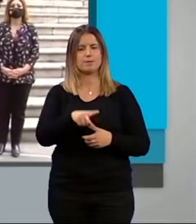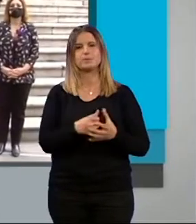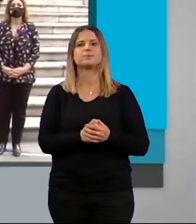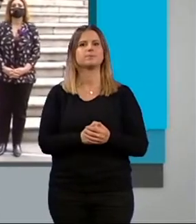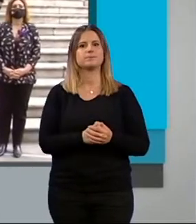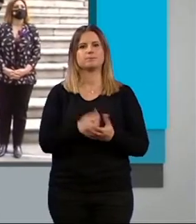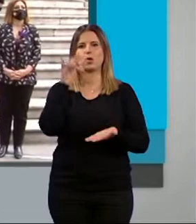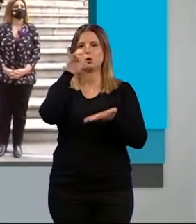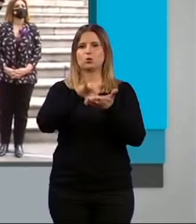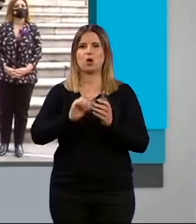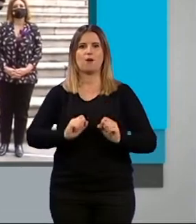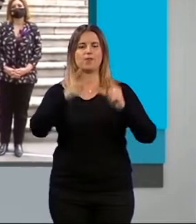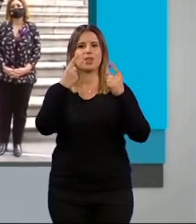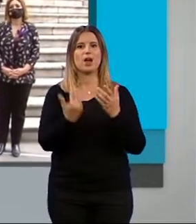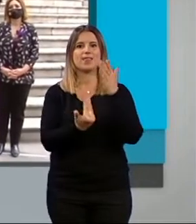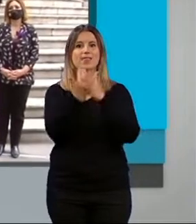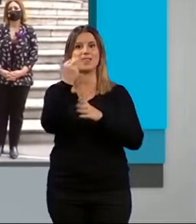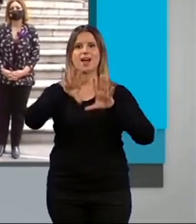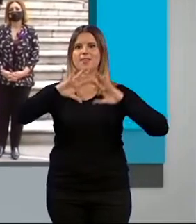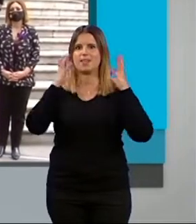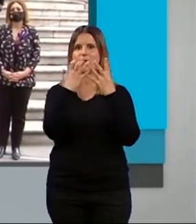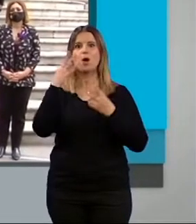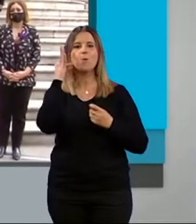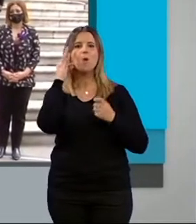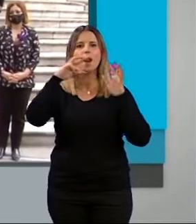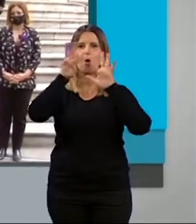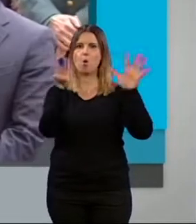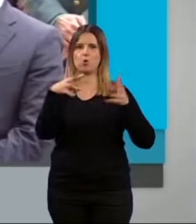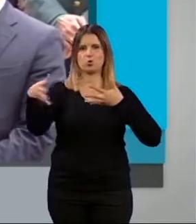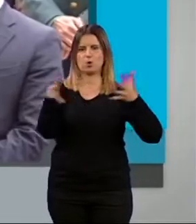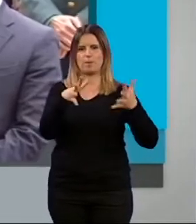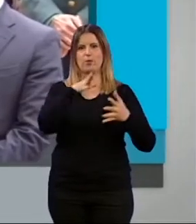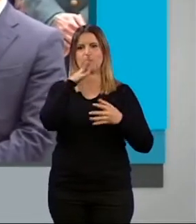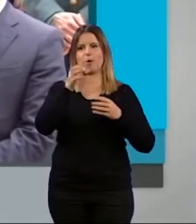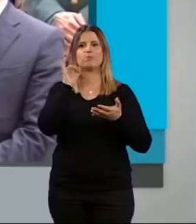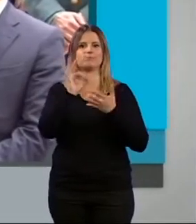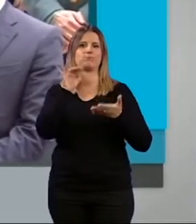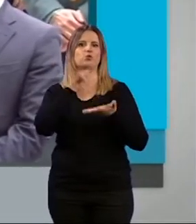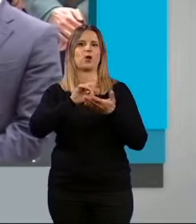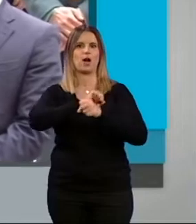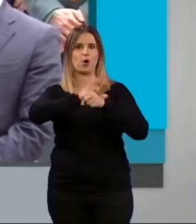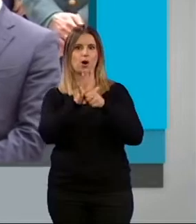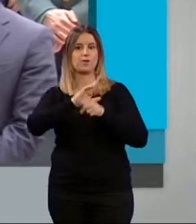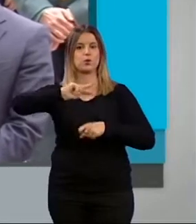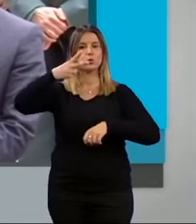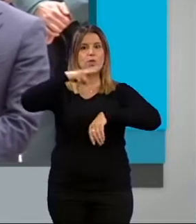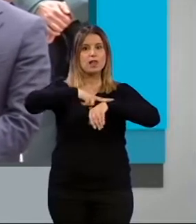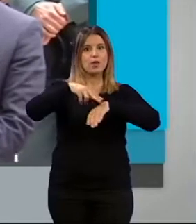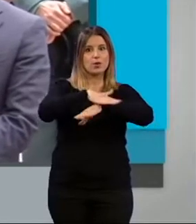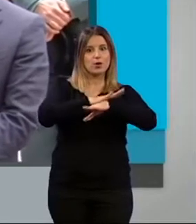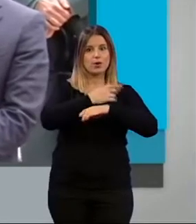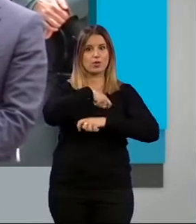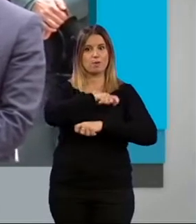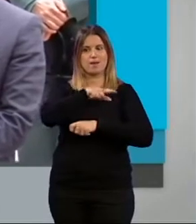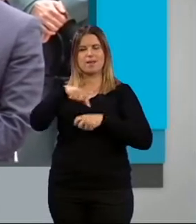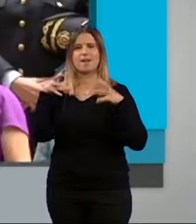Acto oficial por el Día Internacional de las Mujeres este 8 de marzo marcado por la pandemia. La subdelegación del Gobierno de España en Granada